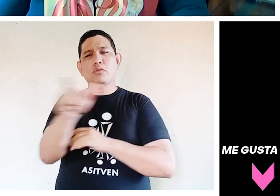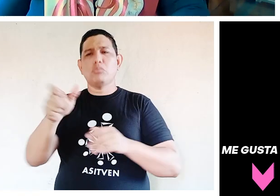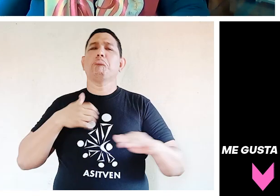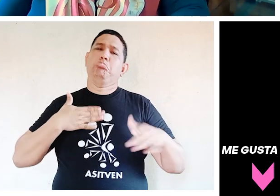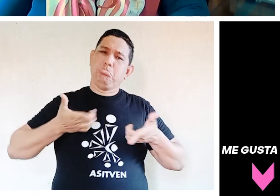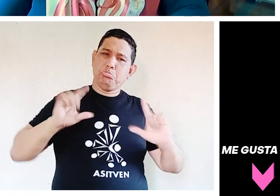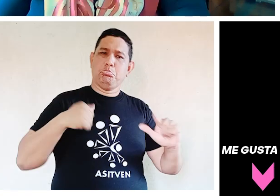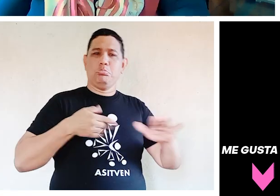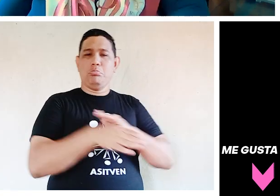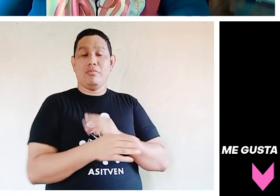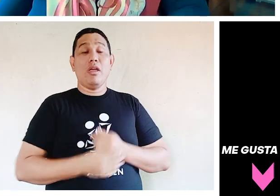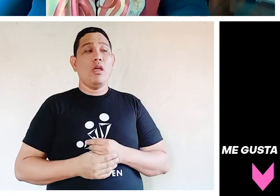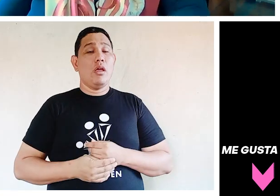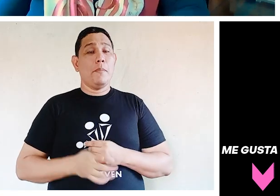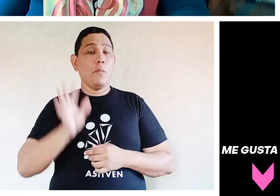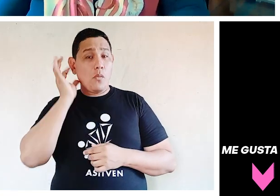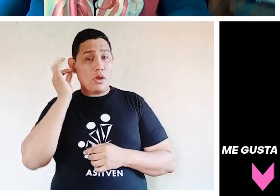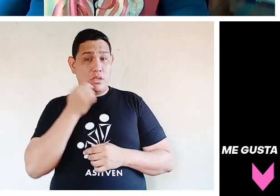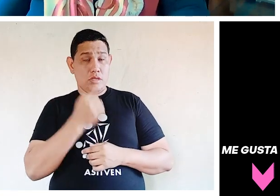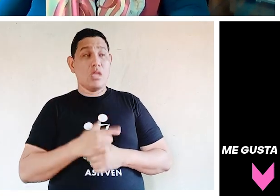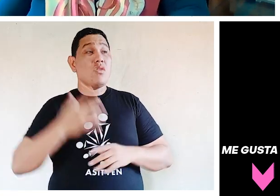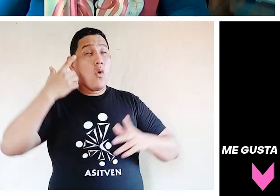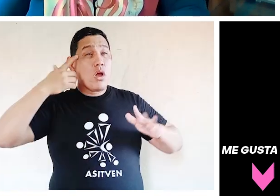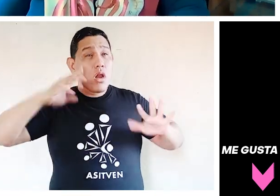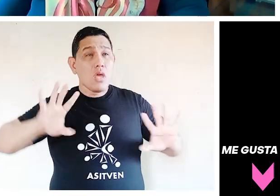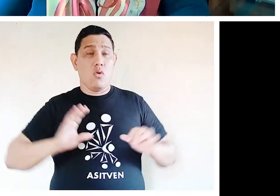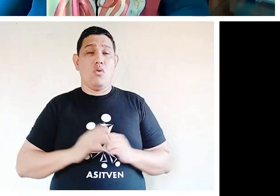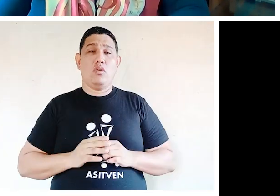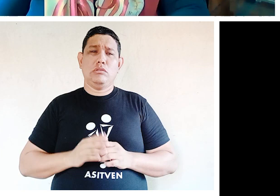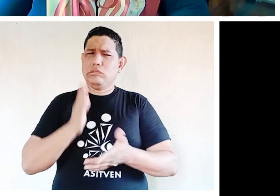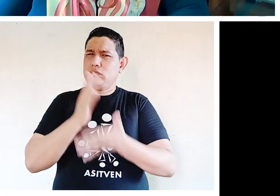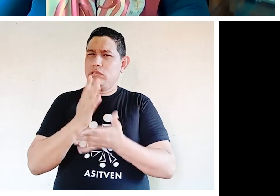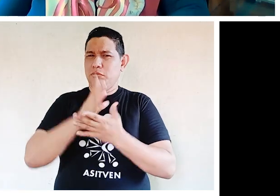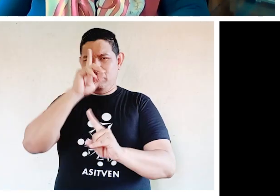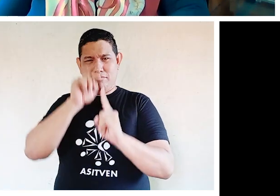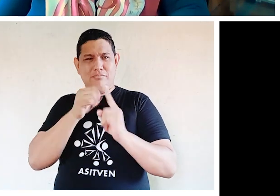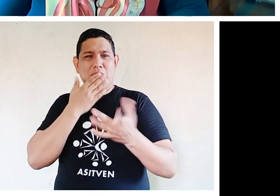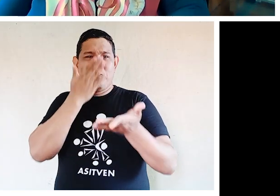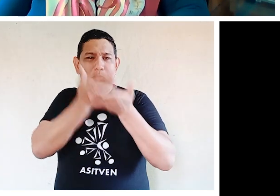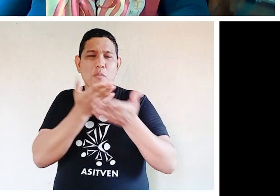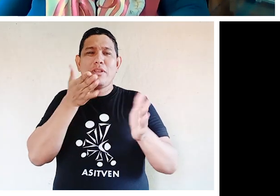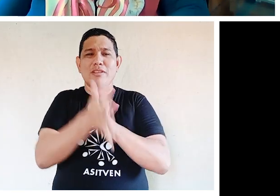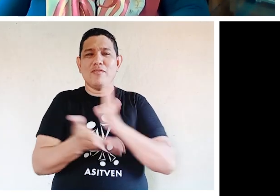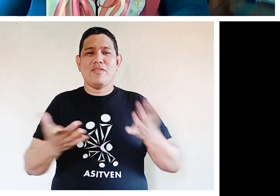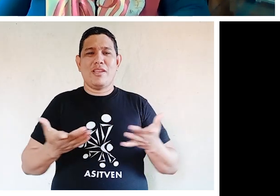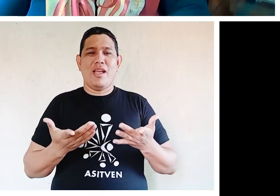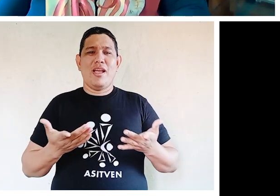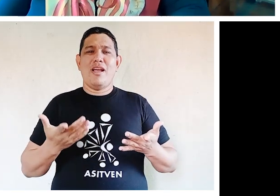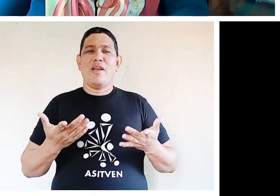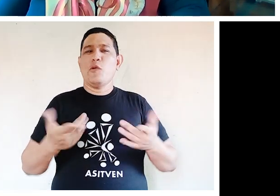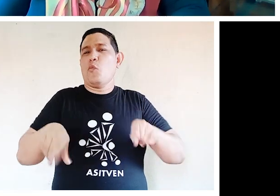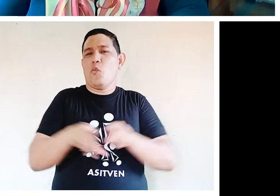la clave cada vez que nos planteamos algo relacionado con atender